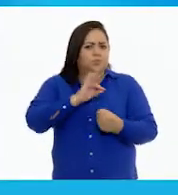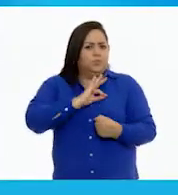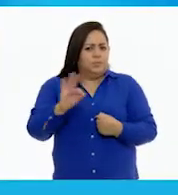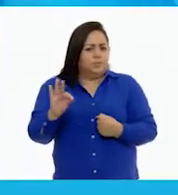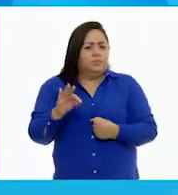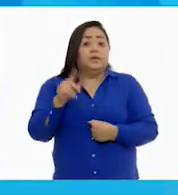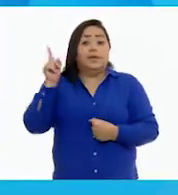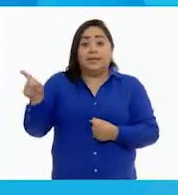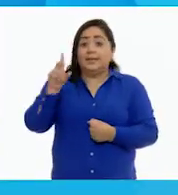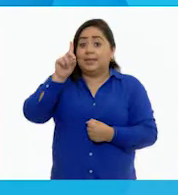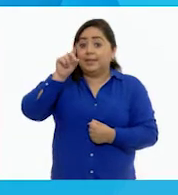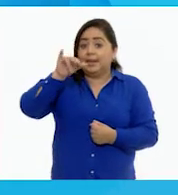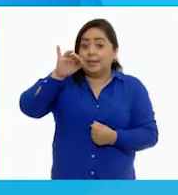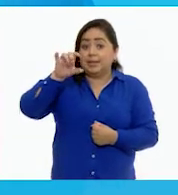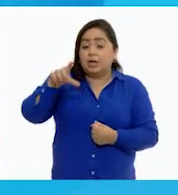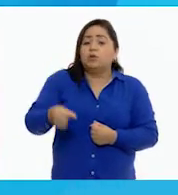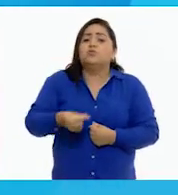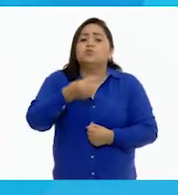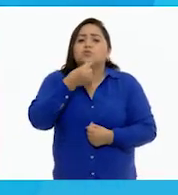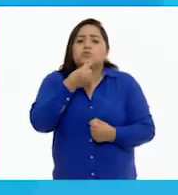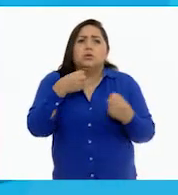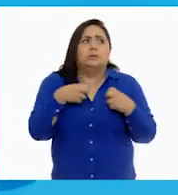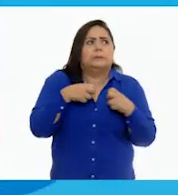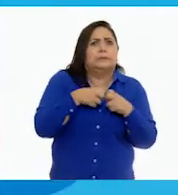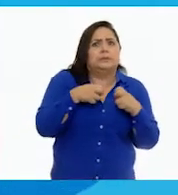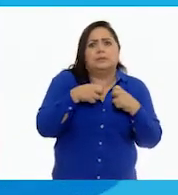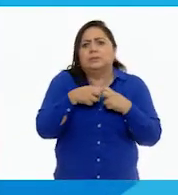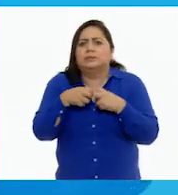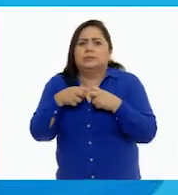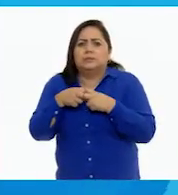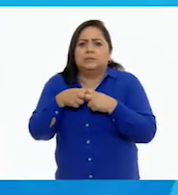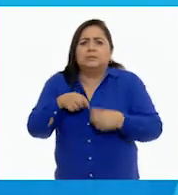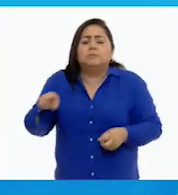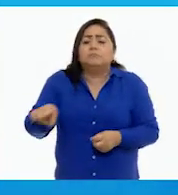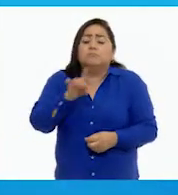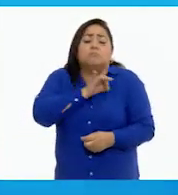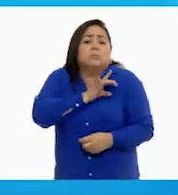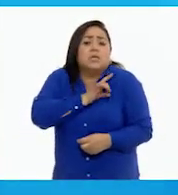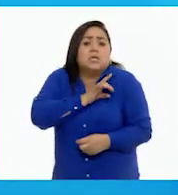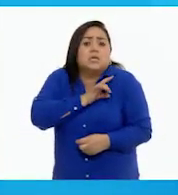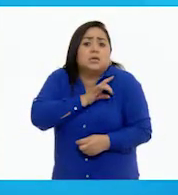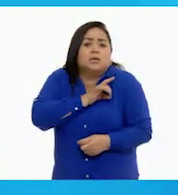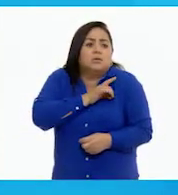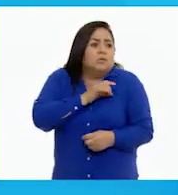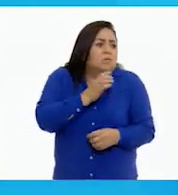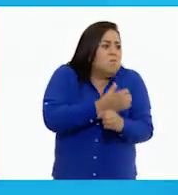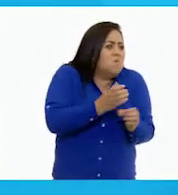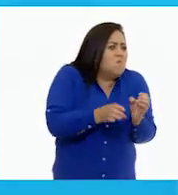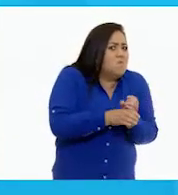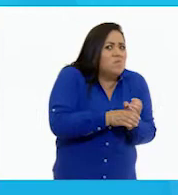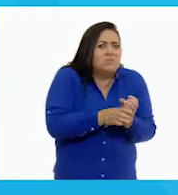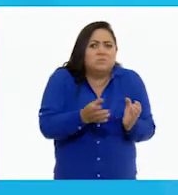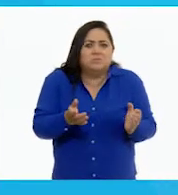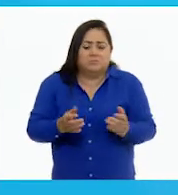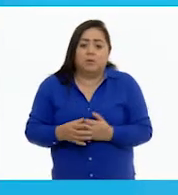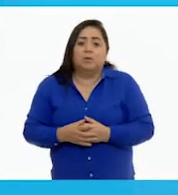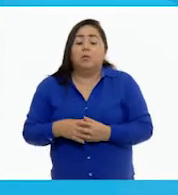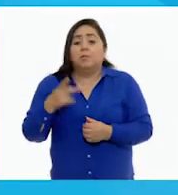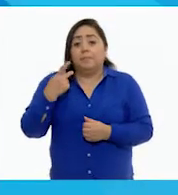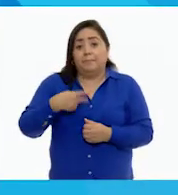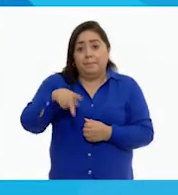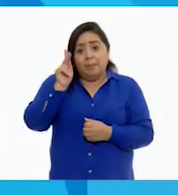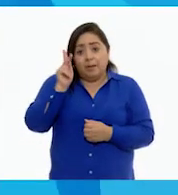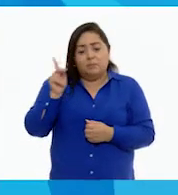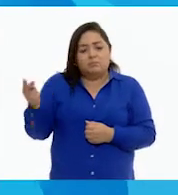Daniel era un niño nervioso. Le daba miedo cualquier situación. Pero